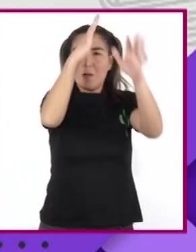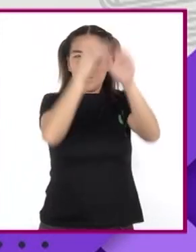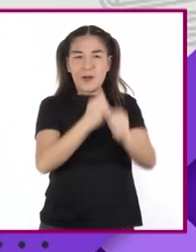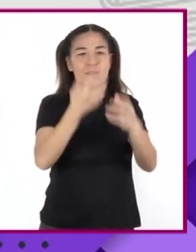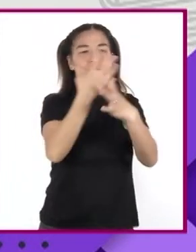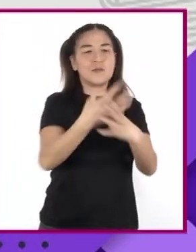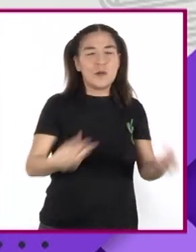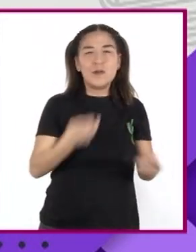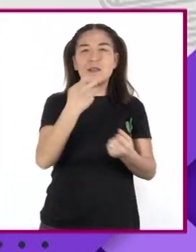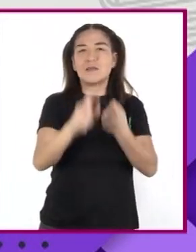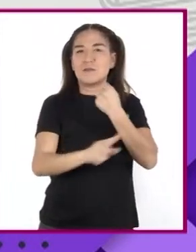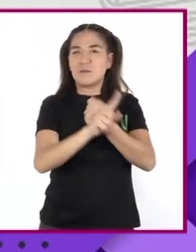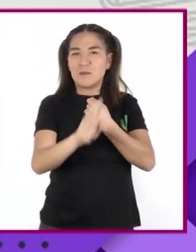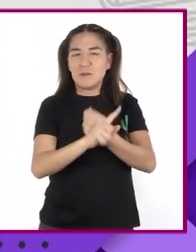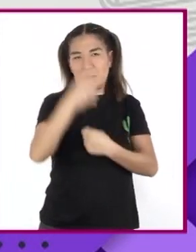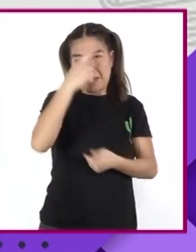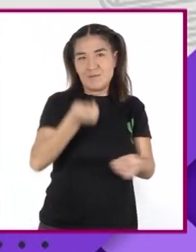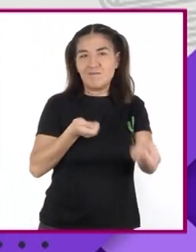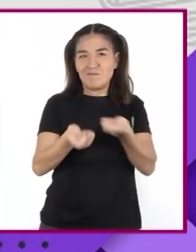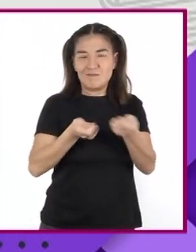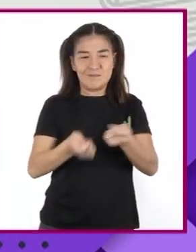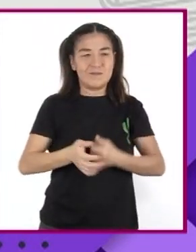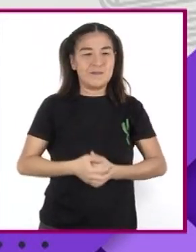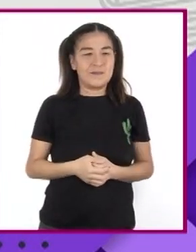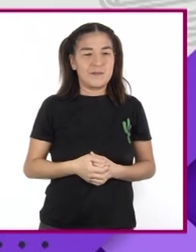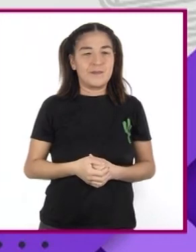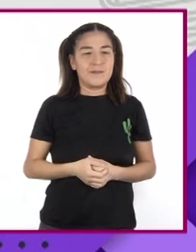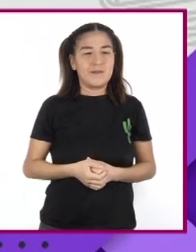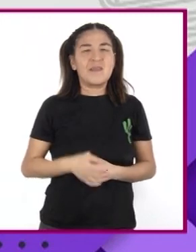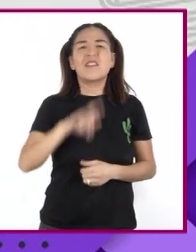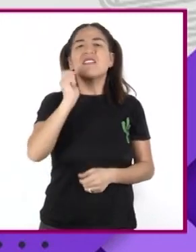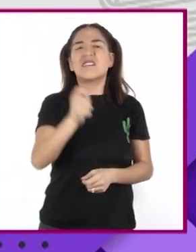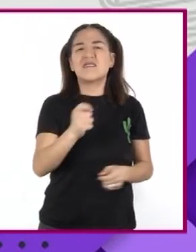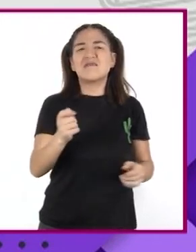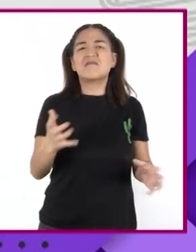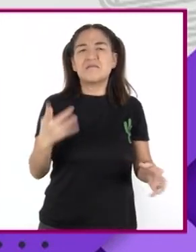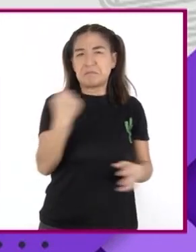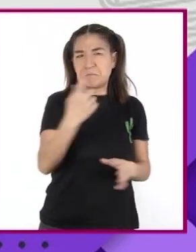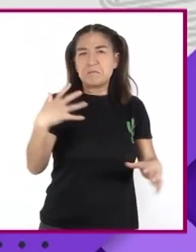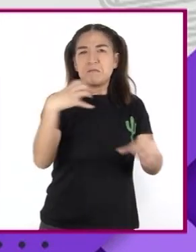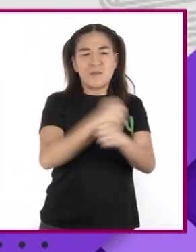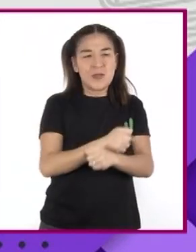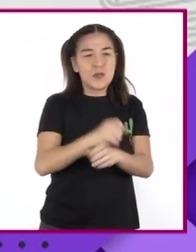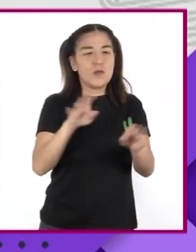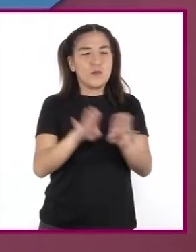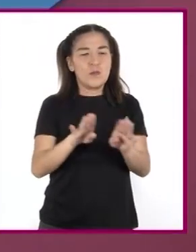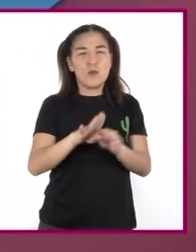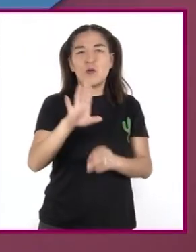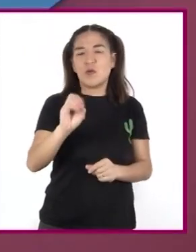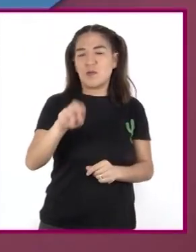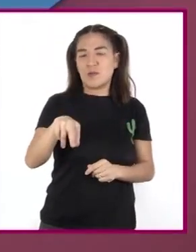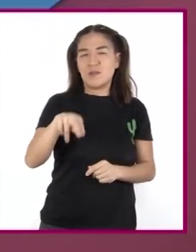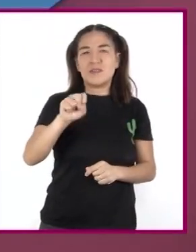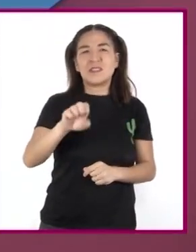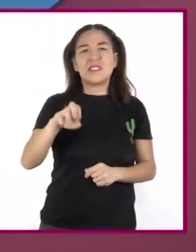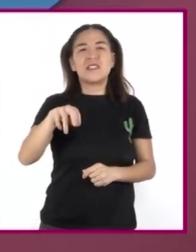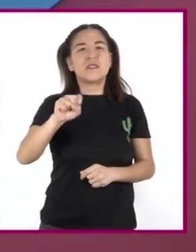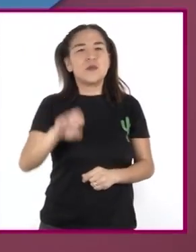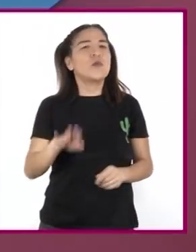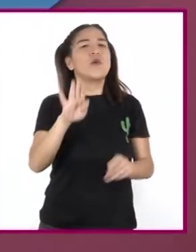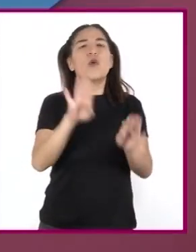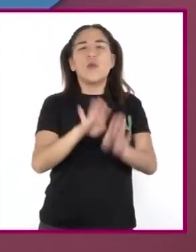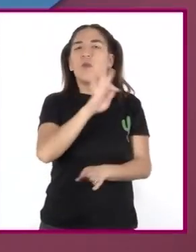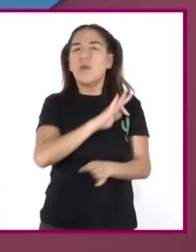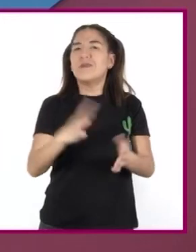De mediación? ¿Qué significa El consenso Y cómo lograrlo? Los elementos